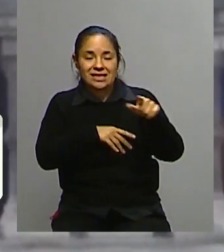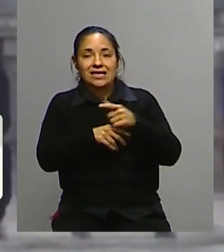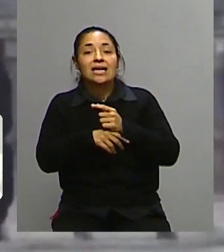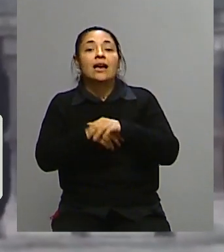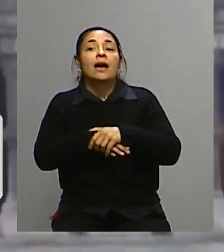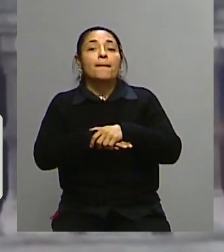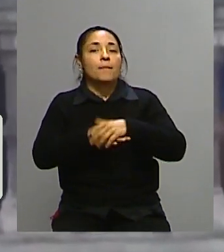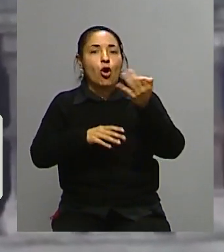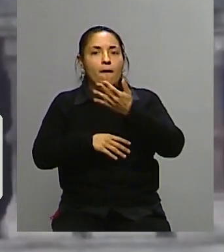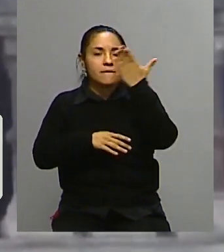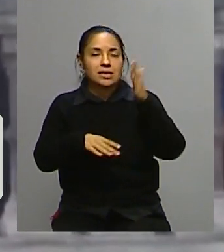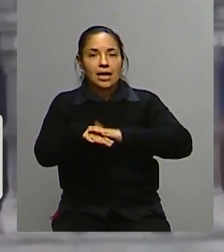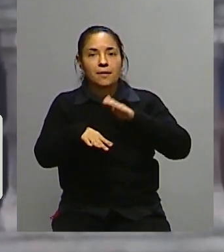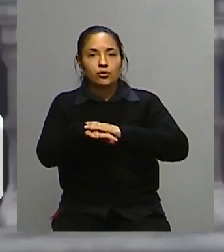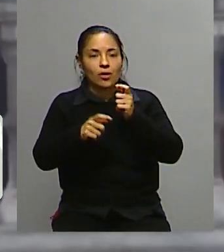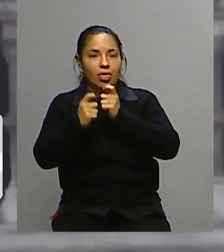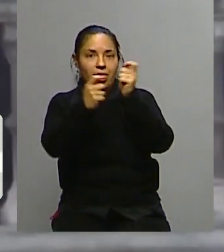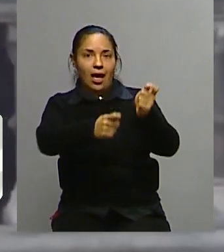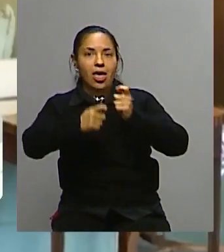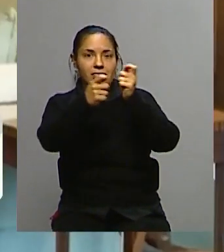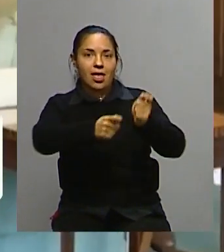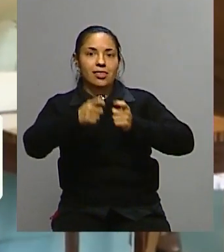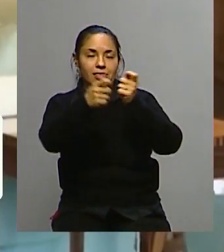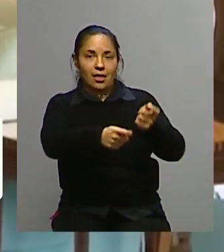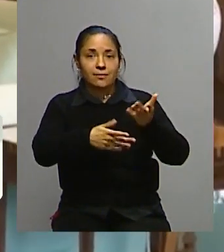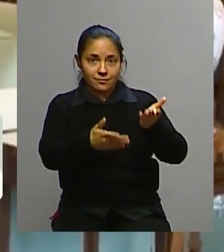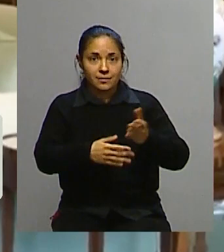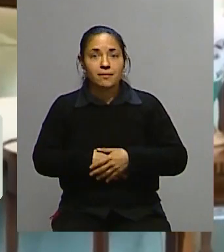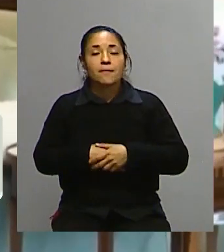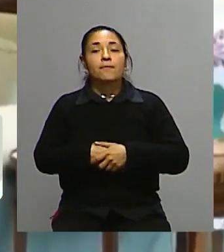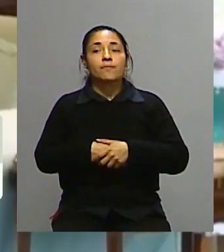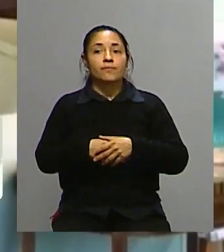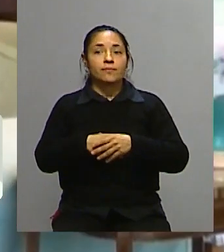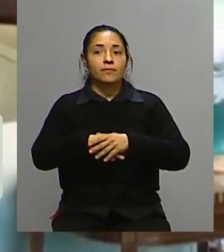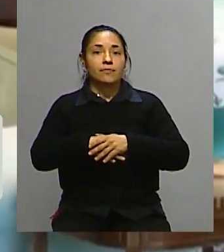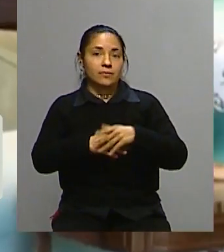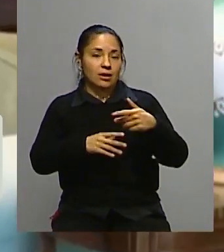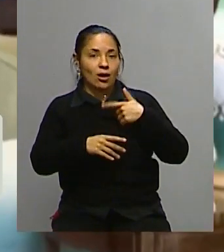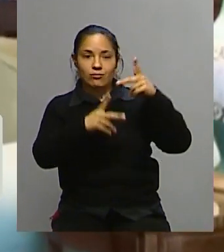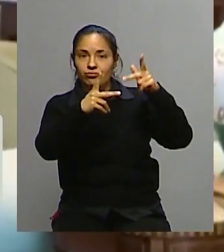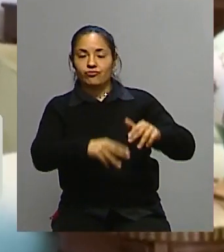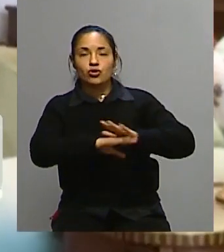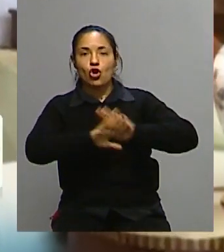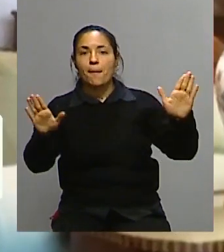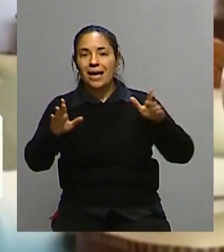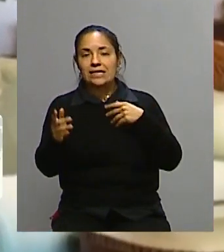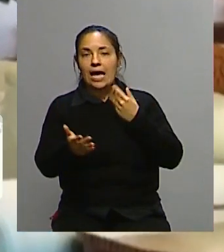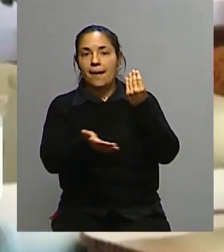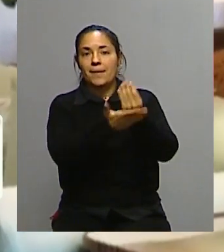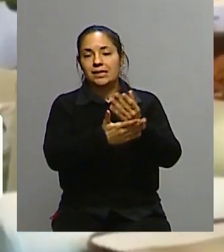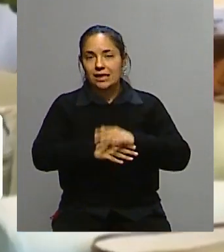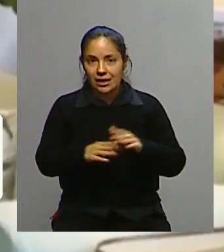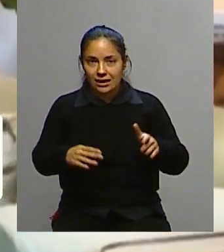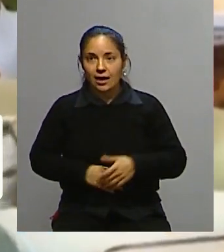oficiales y responsabilidades de la realeza, para que no cumpliera y no representara más a la realeza. Después, por